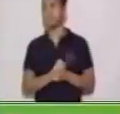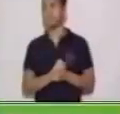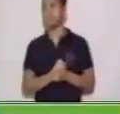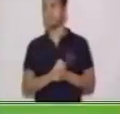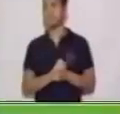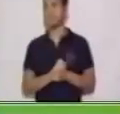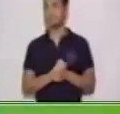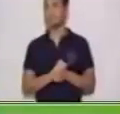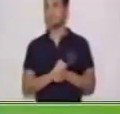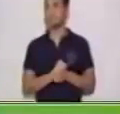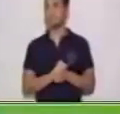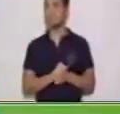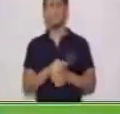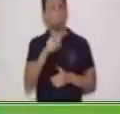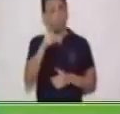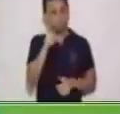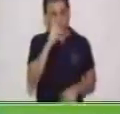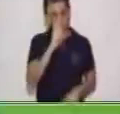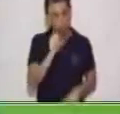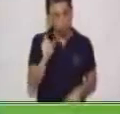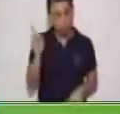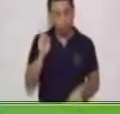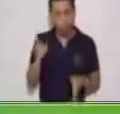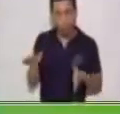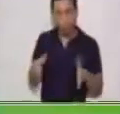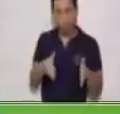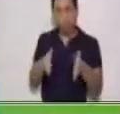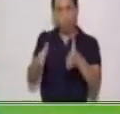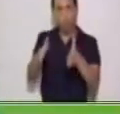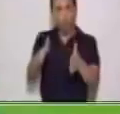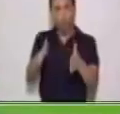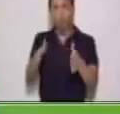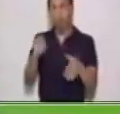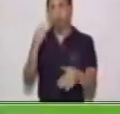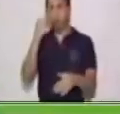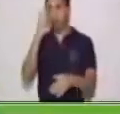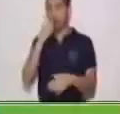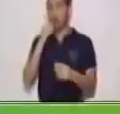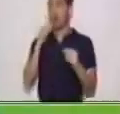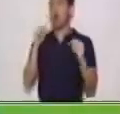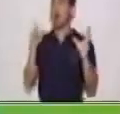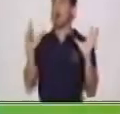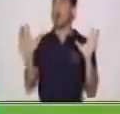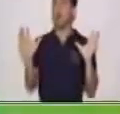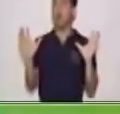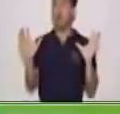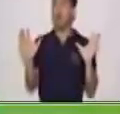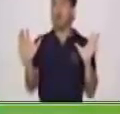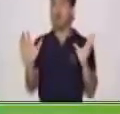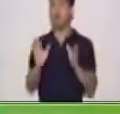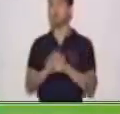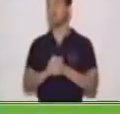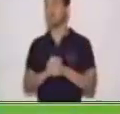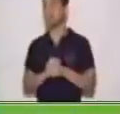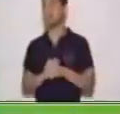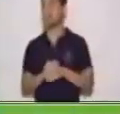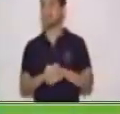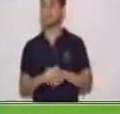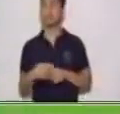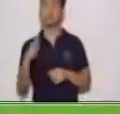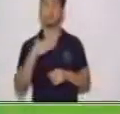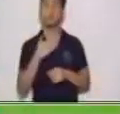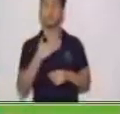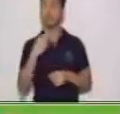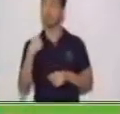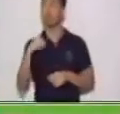no has encontrado el camino de sorpresa. Ahora bien, cuando nosotros